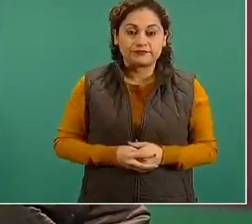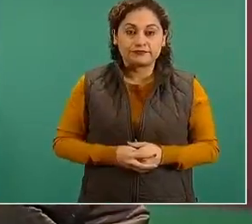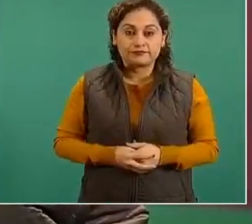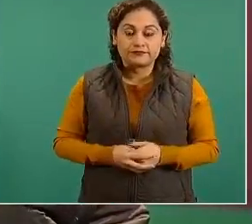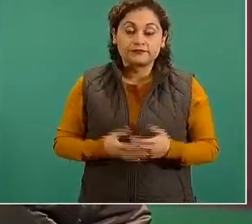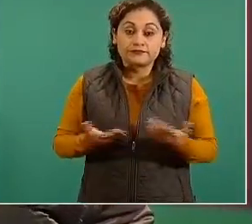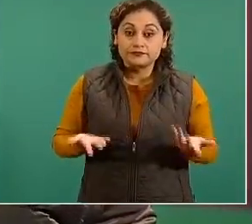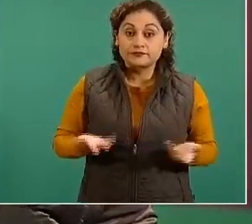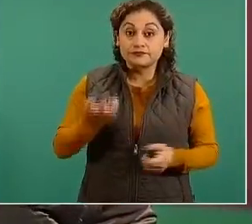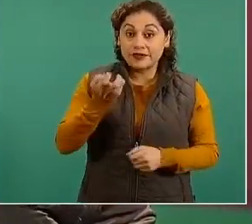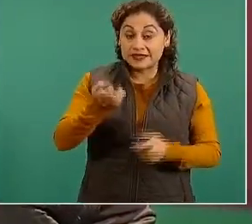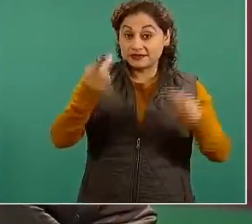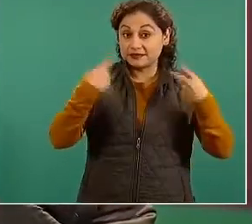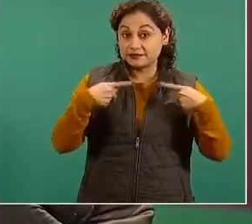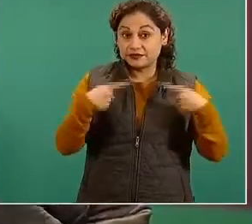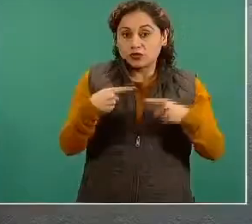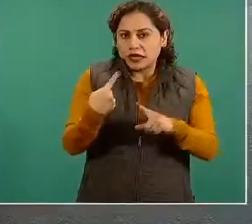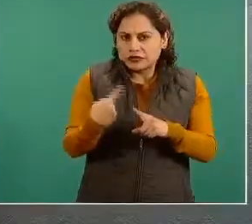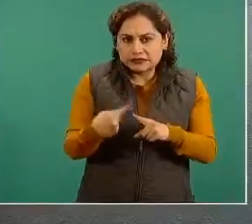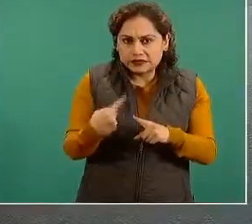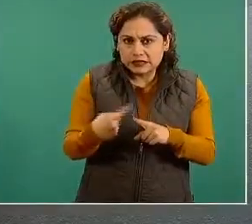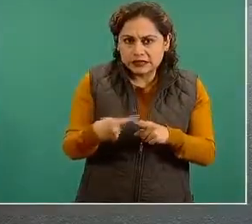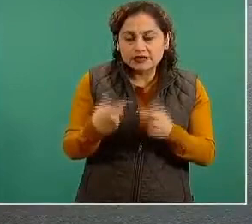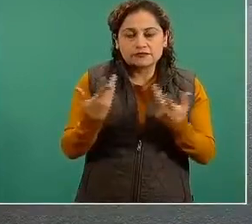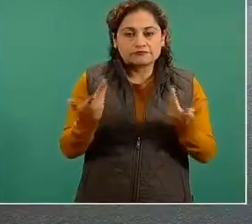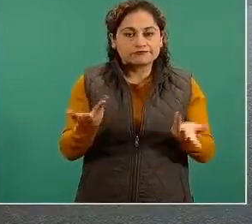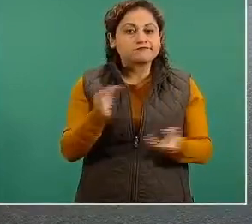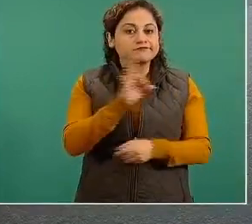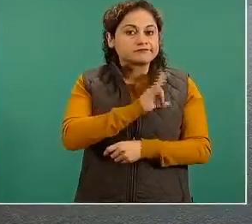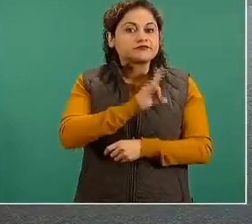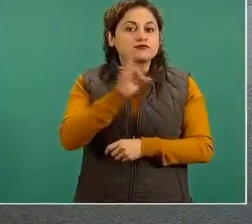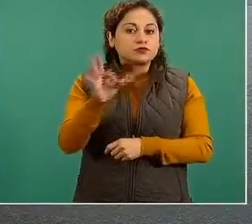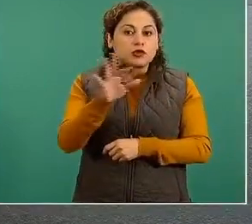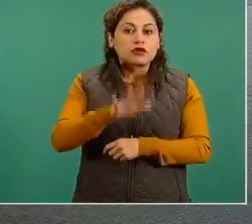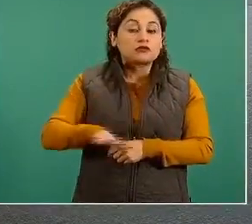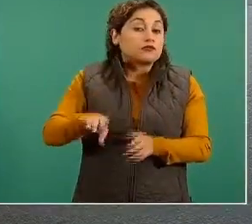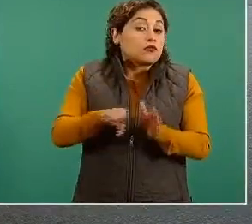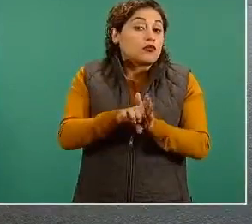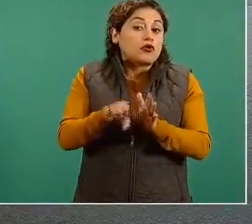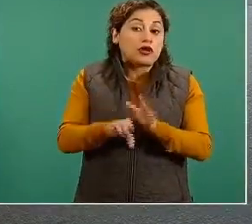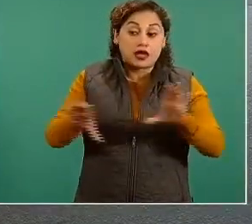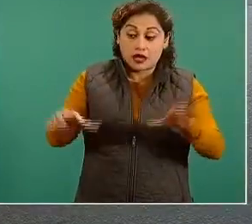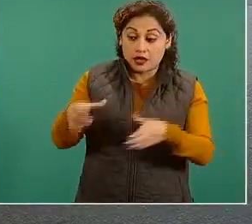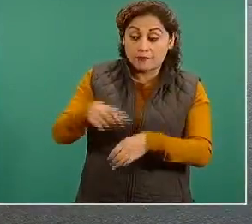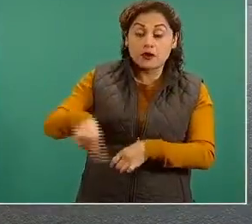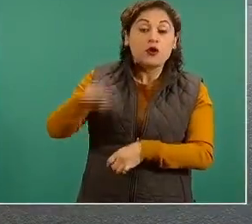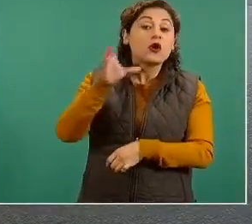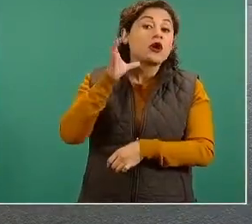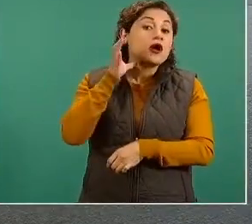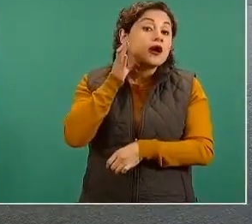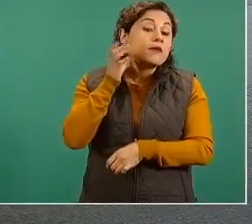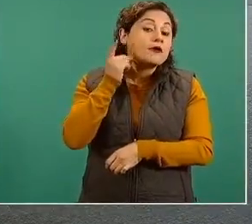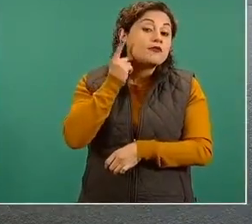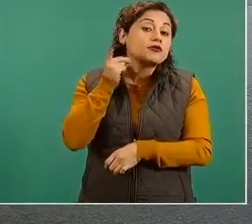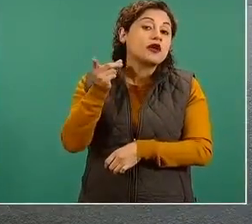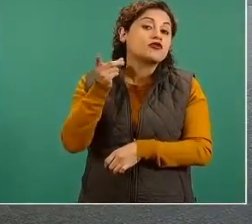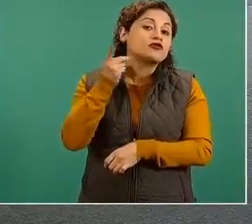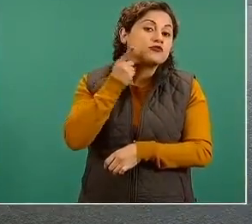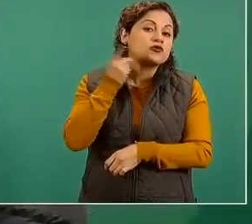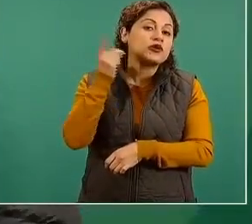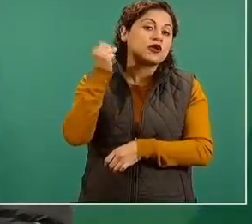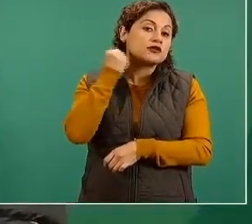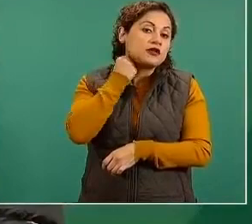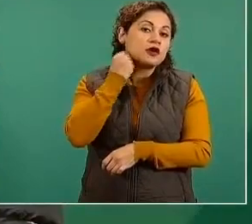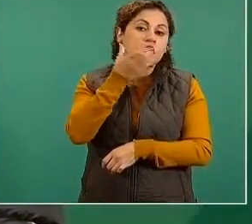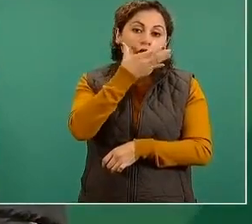valga la redundancia, tanto a legisladoras y legisladores que también nos han dicho que son